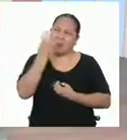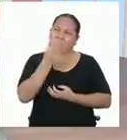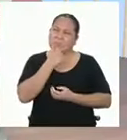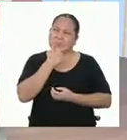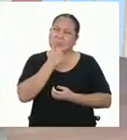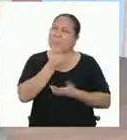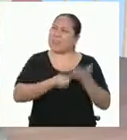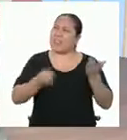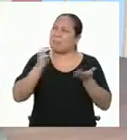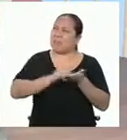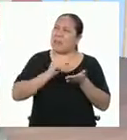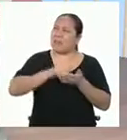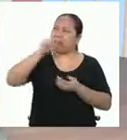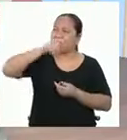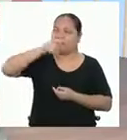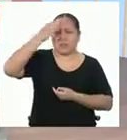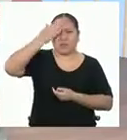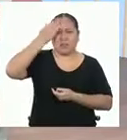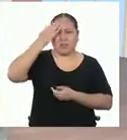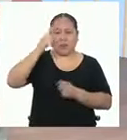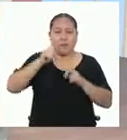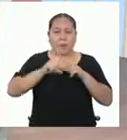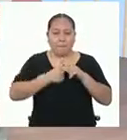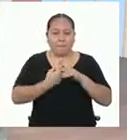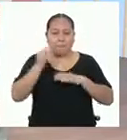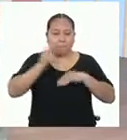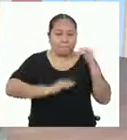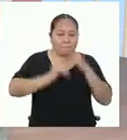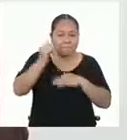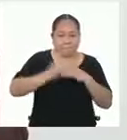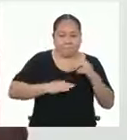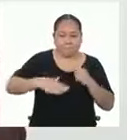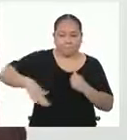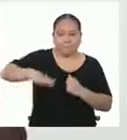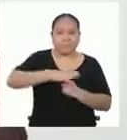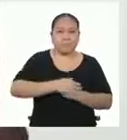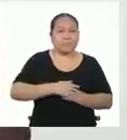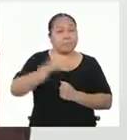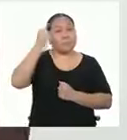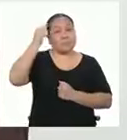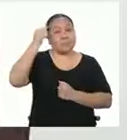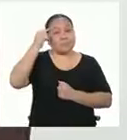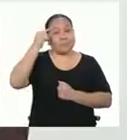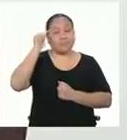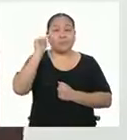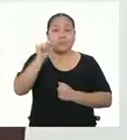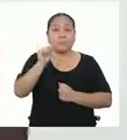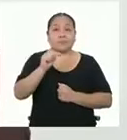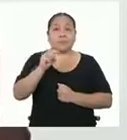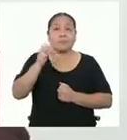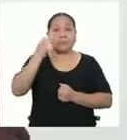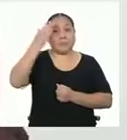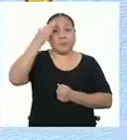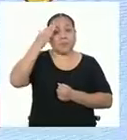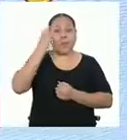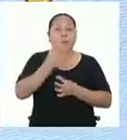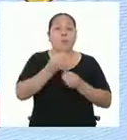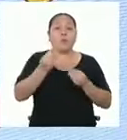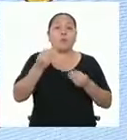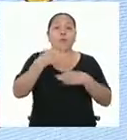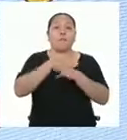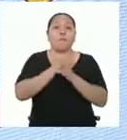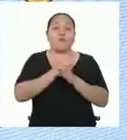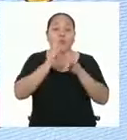¿Qué más necesito saber para empezar con la construcción de mi carpa? Creo que debes saber que existen varios tipos de pirámides.